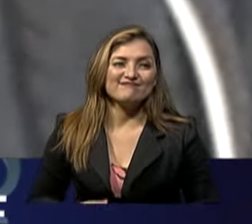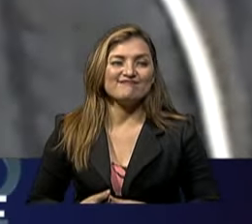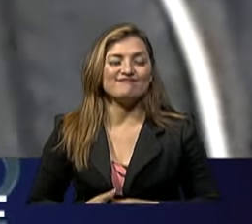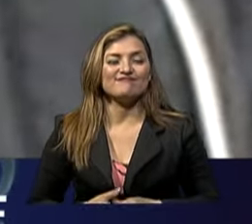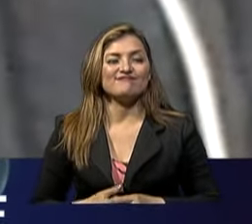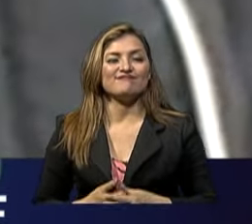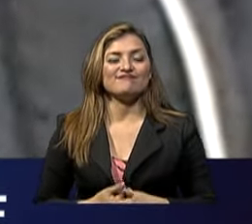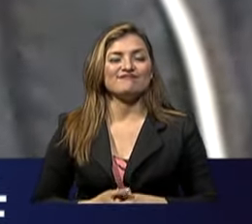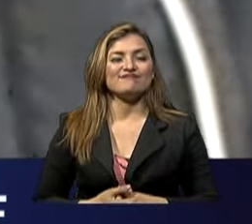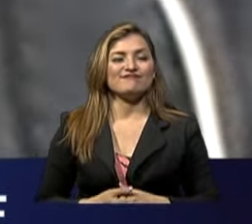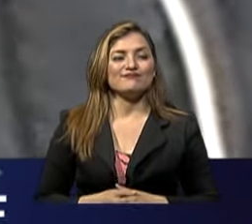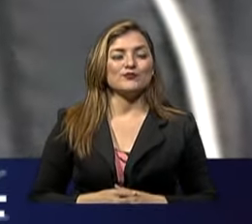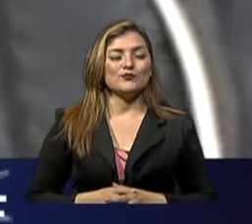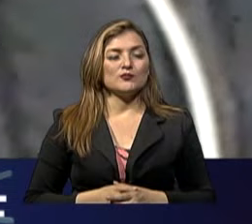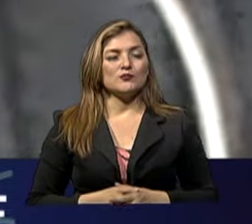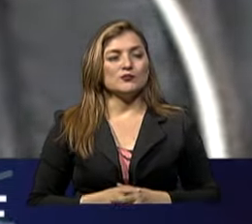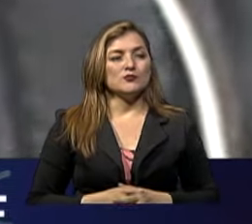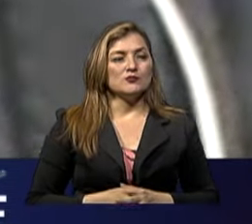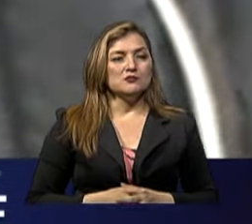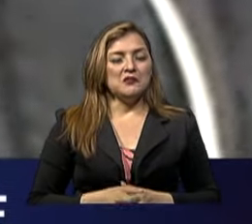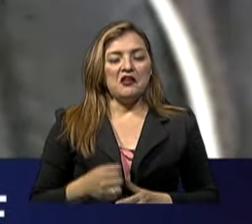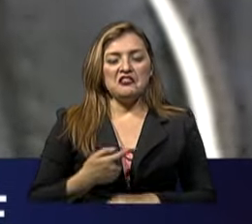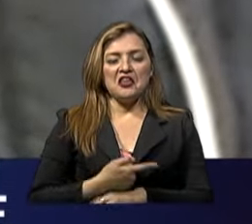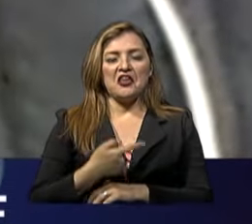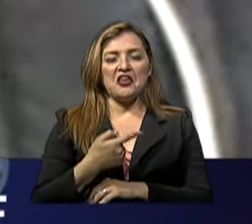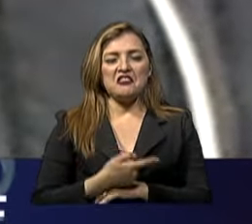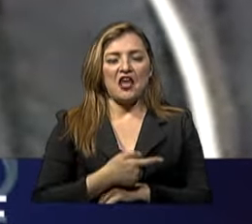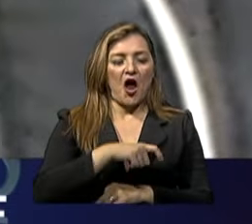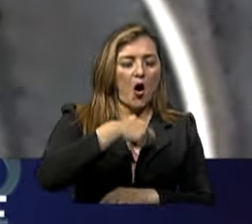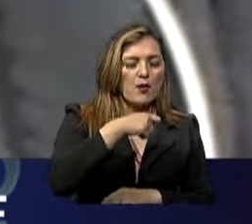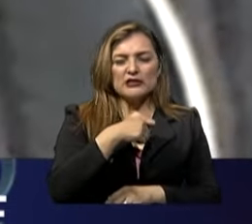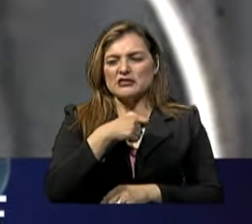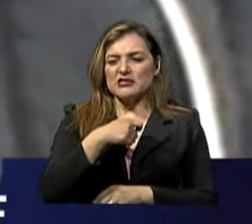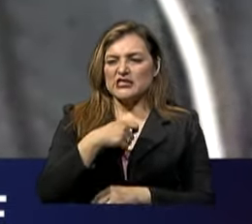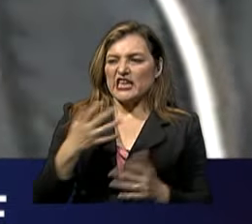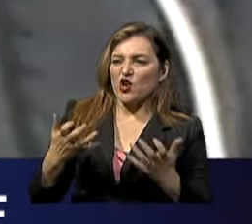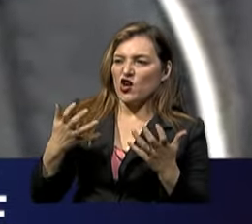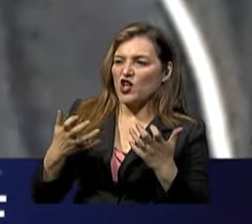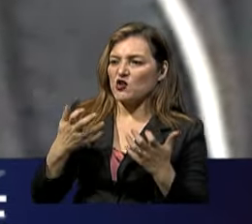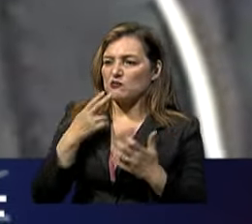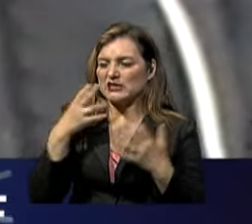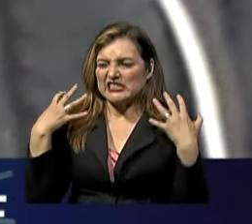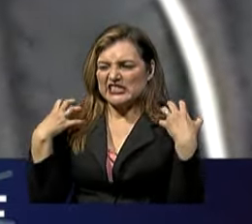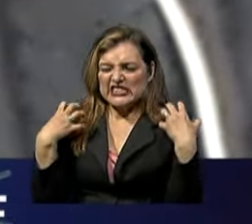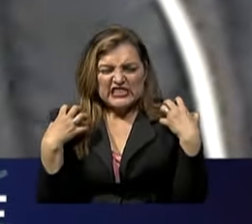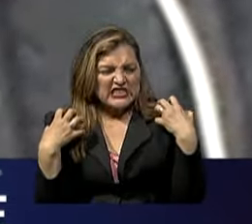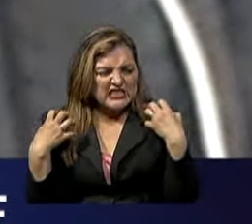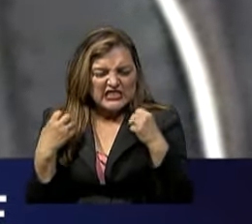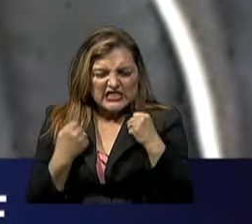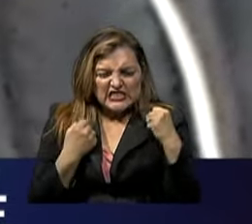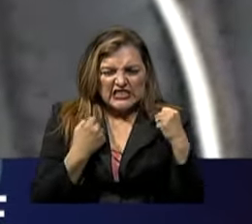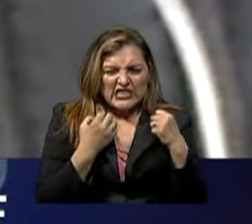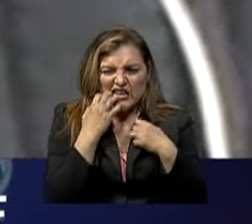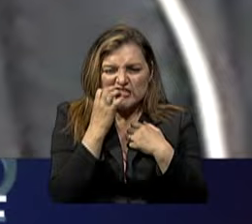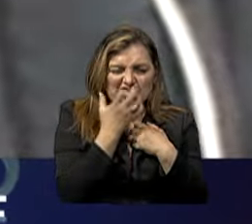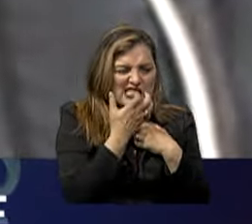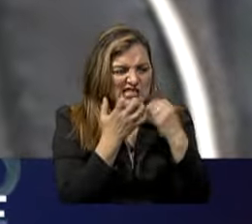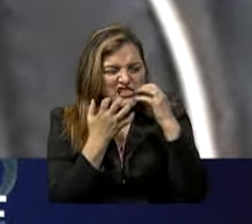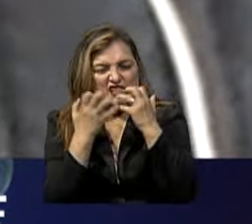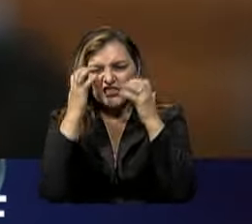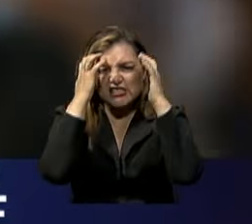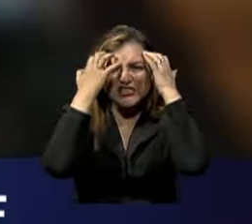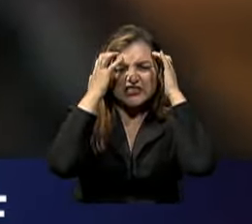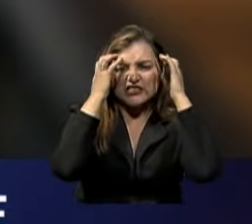parte De la dieta O el día a día Si estás sujeto A un poco de estrés De tensión De preocupaciones Y todo